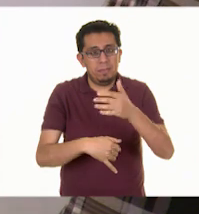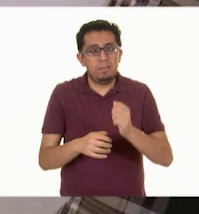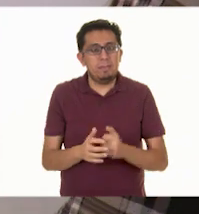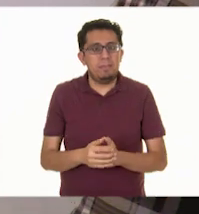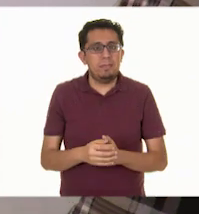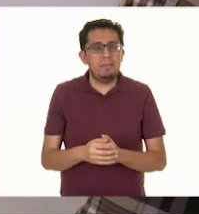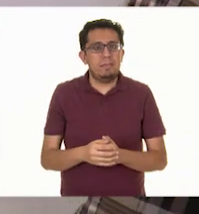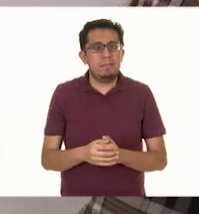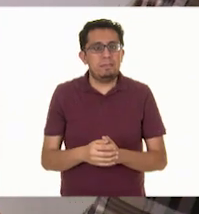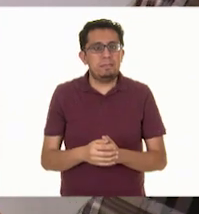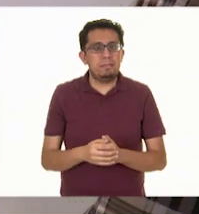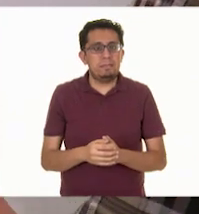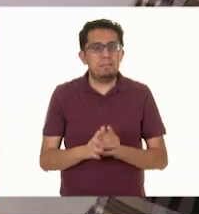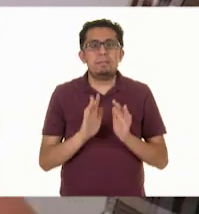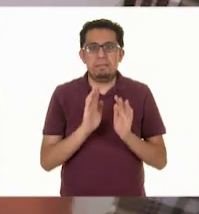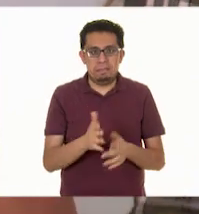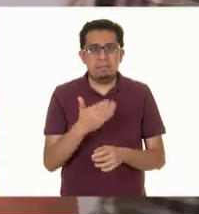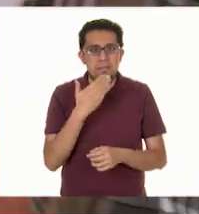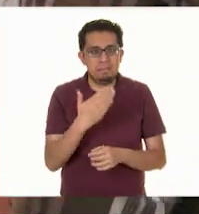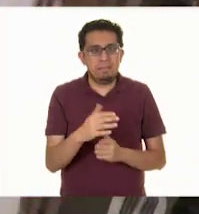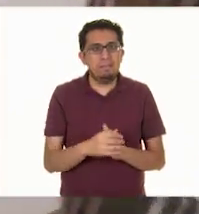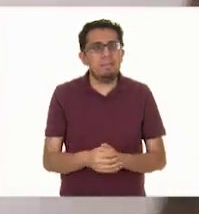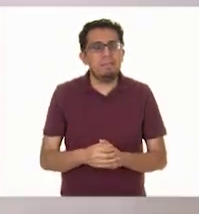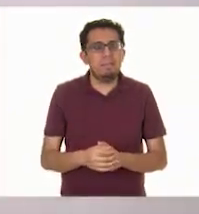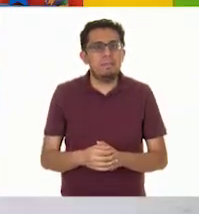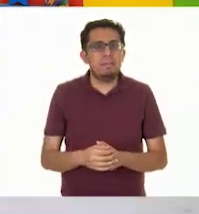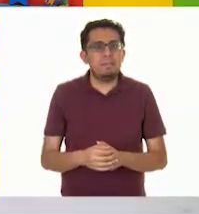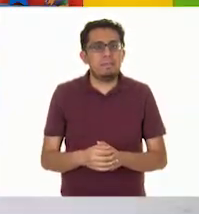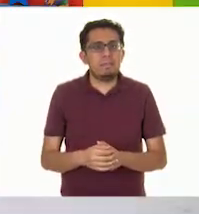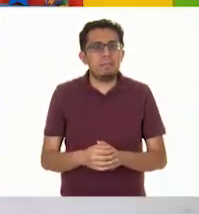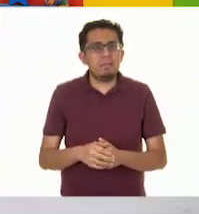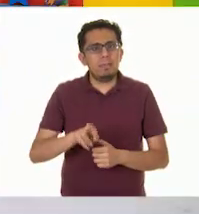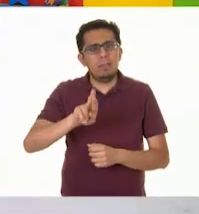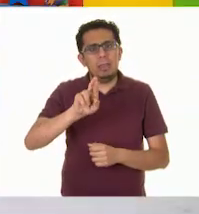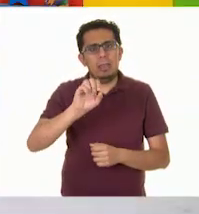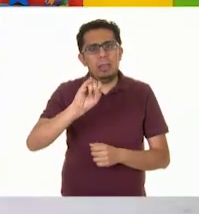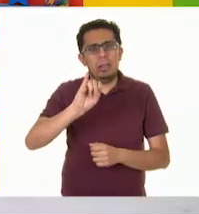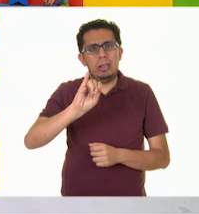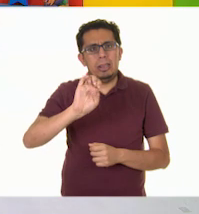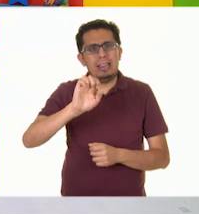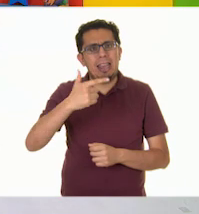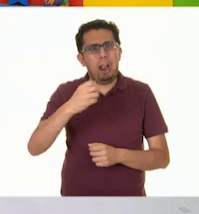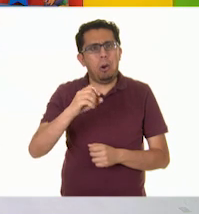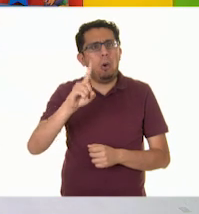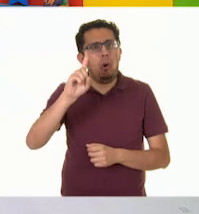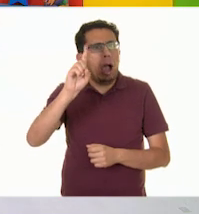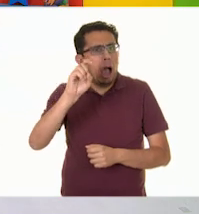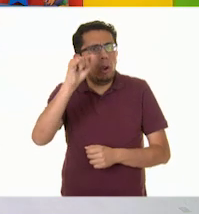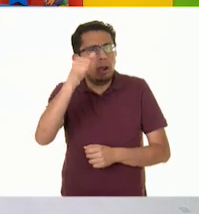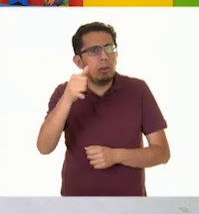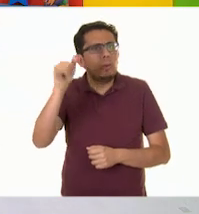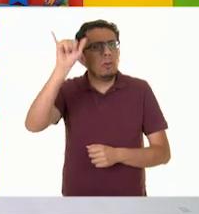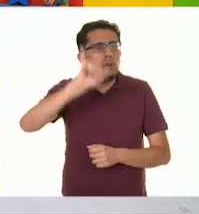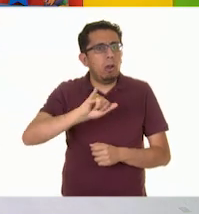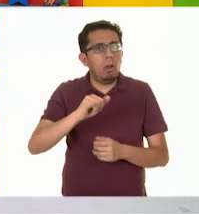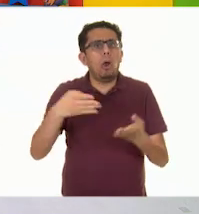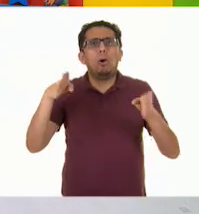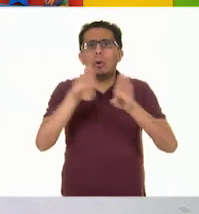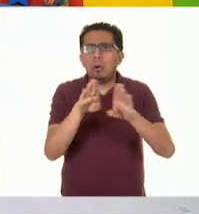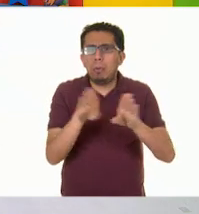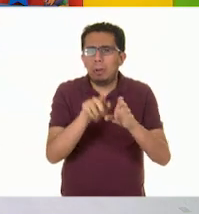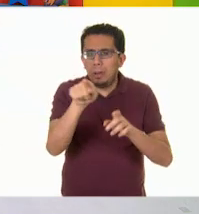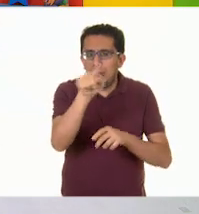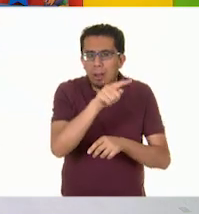Listo. Y el riego, ¿lo recuerdan? Muy bien.